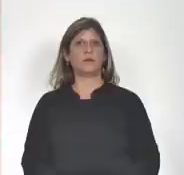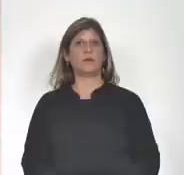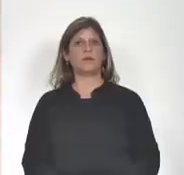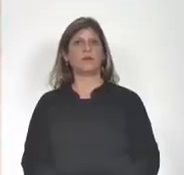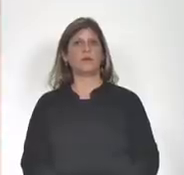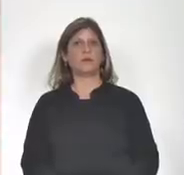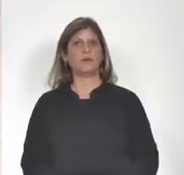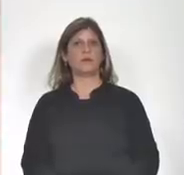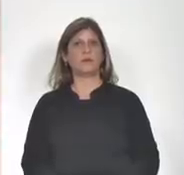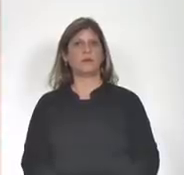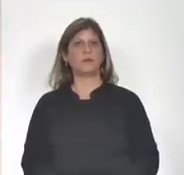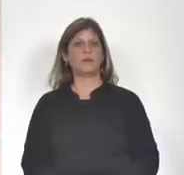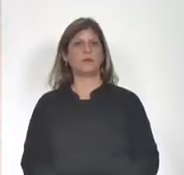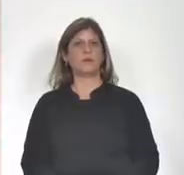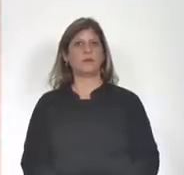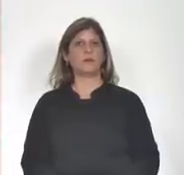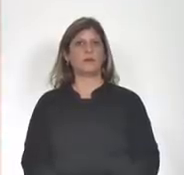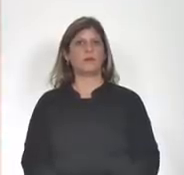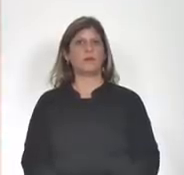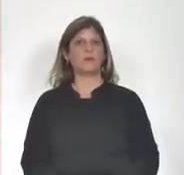¡Gracias! Gracias.